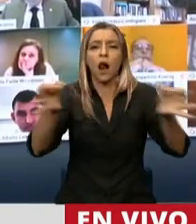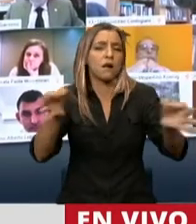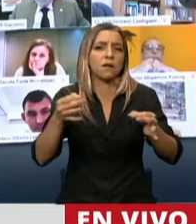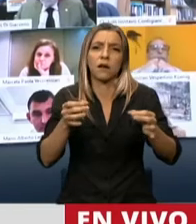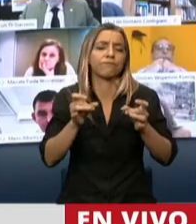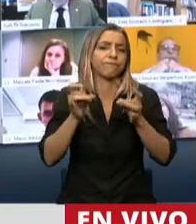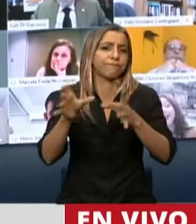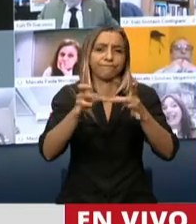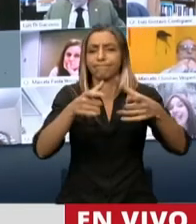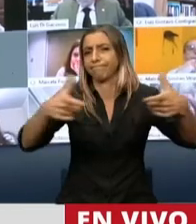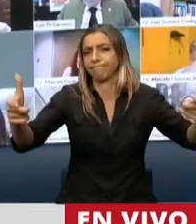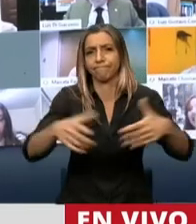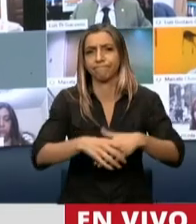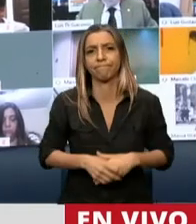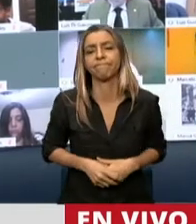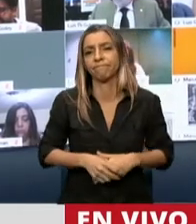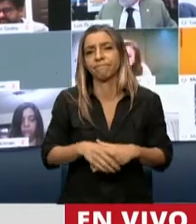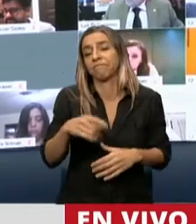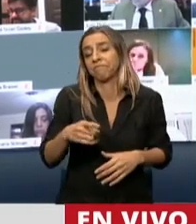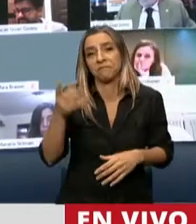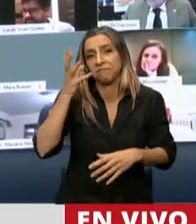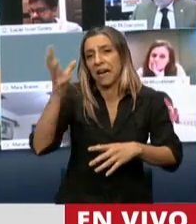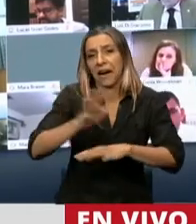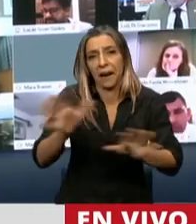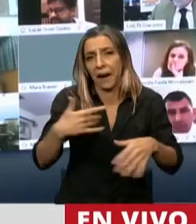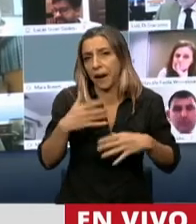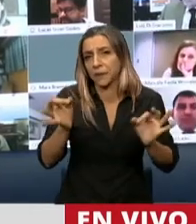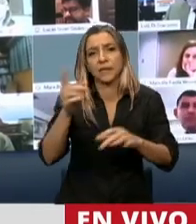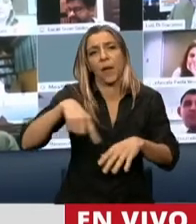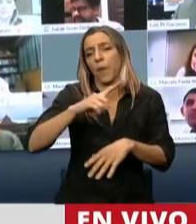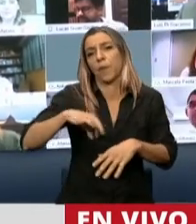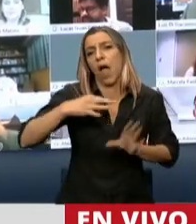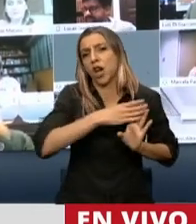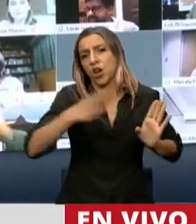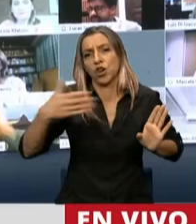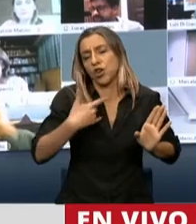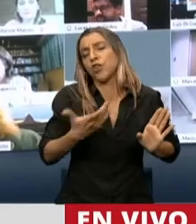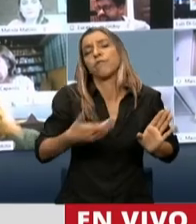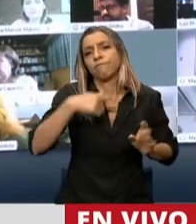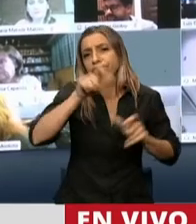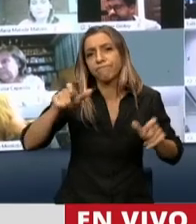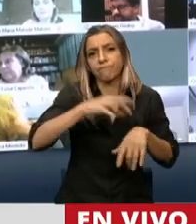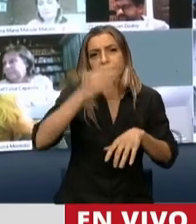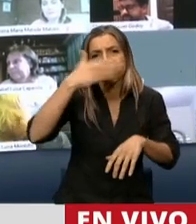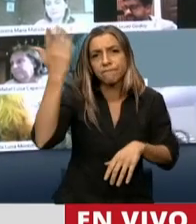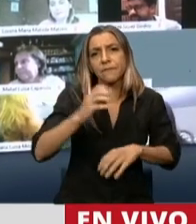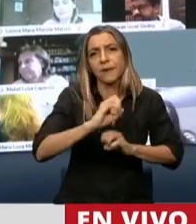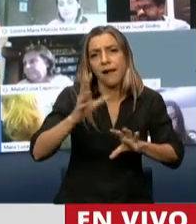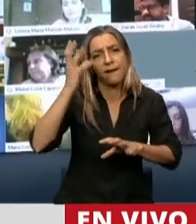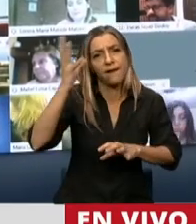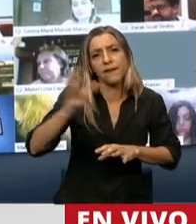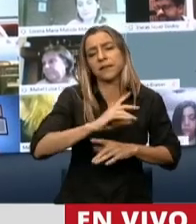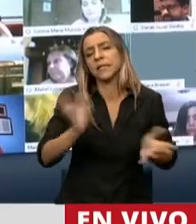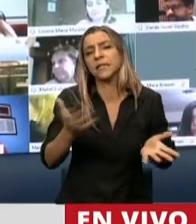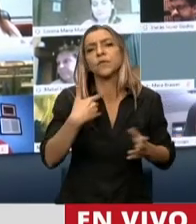su gravedad no ha disminuido a lo largo de este año, y seguimos teniendo muchísimos pacientes críticos, graves, y muchos